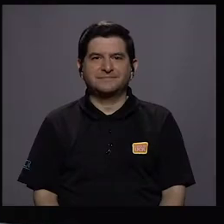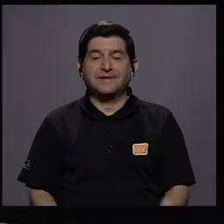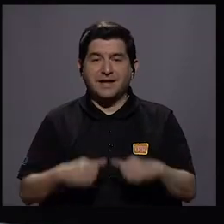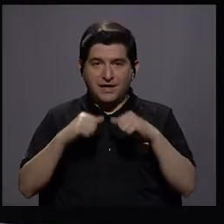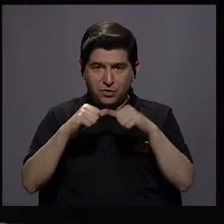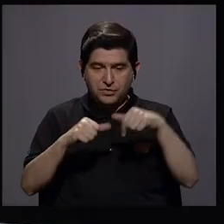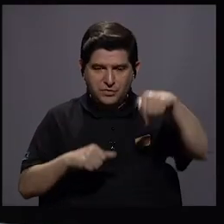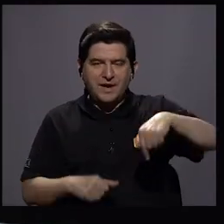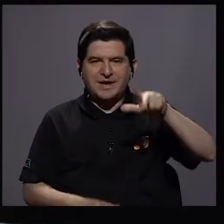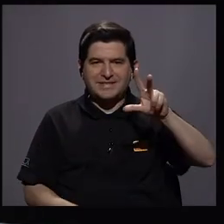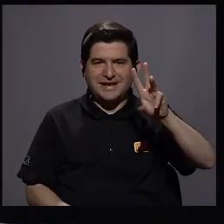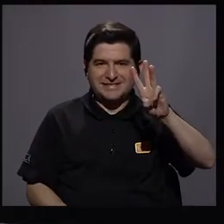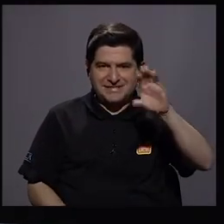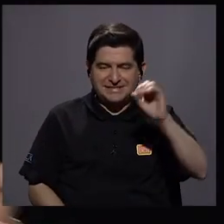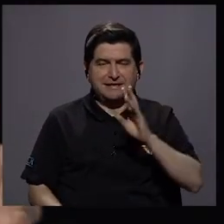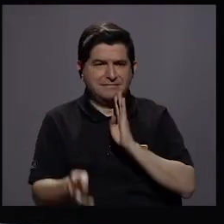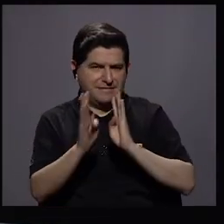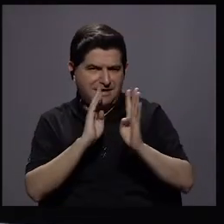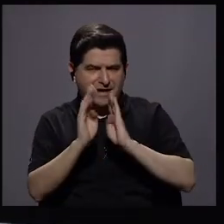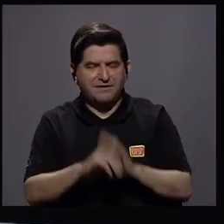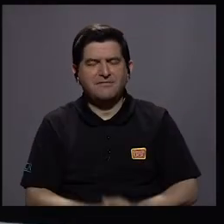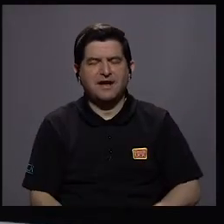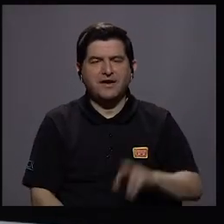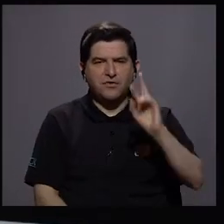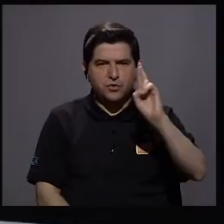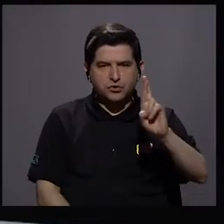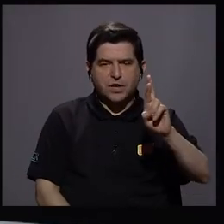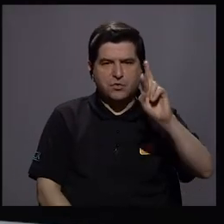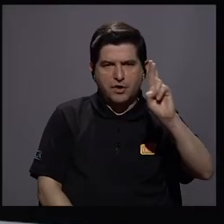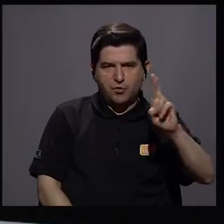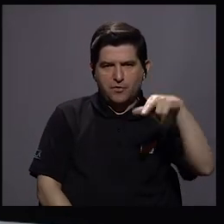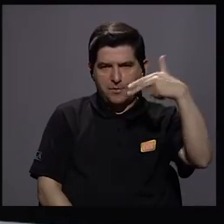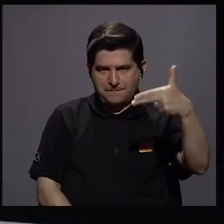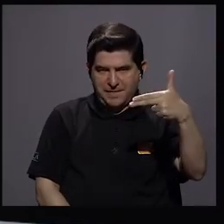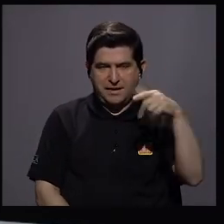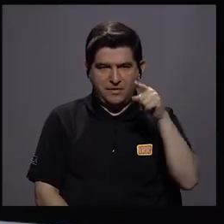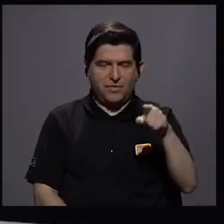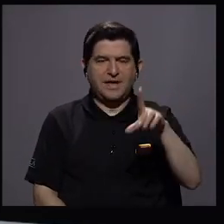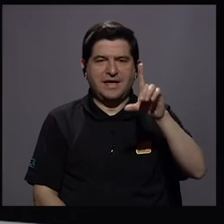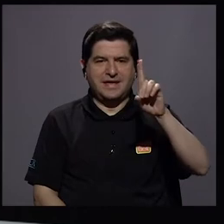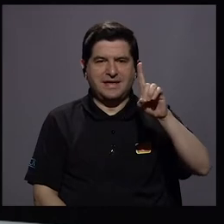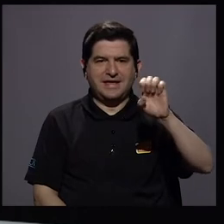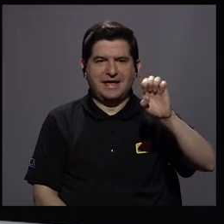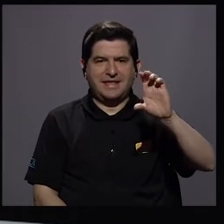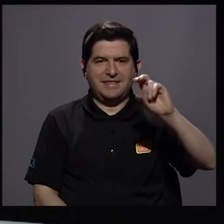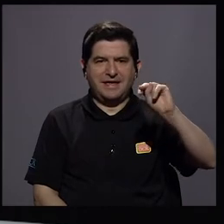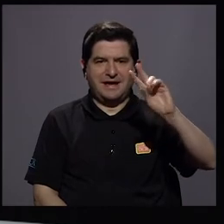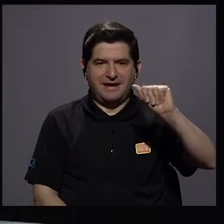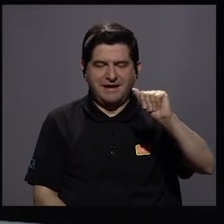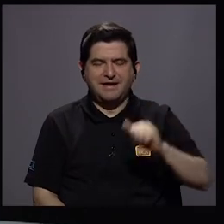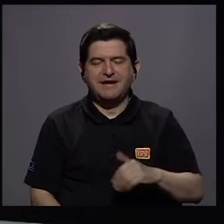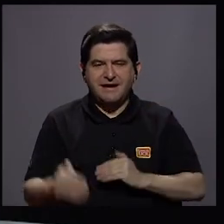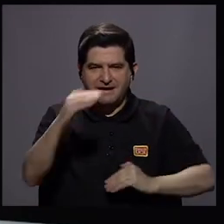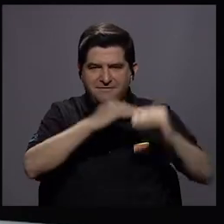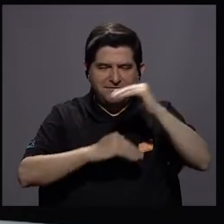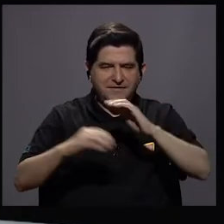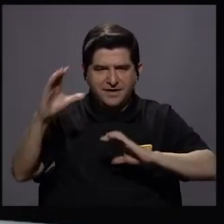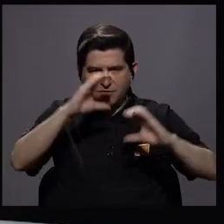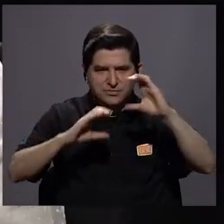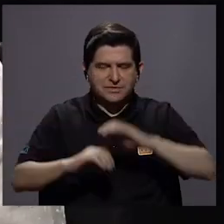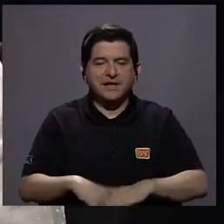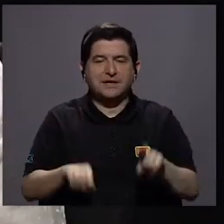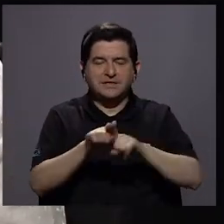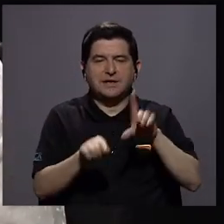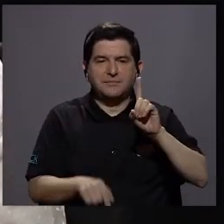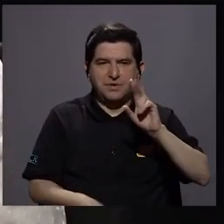Regresamos, estamos en 360 conversando con Doña Rosaura Romero Chacón, ella es la decana de la Facultad de Ciencias, también tiene un doctorado